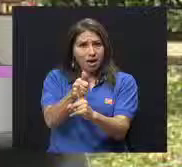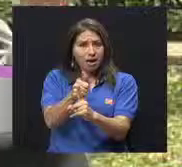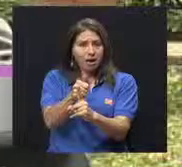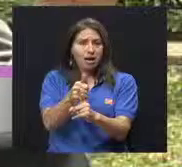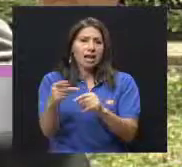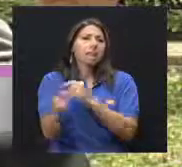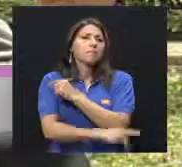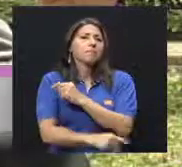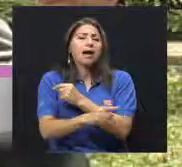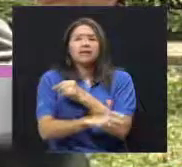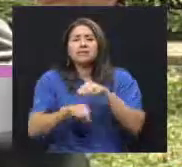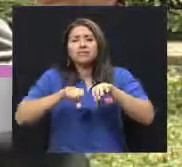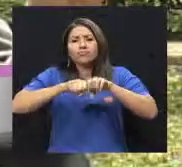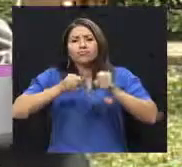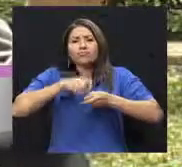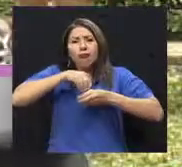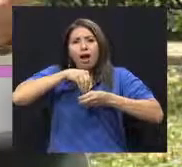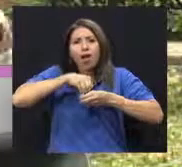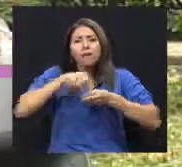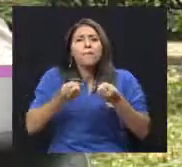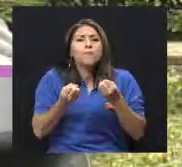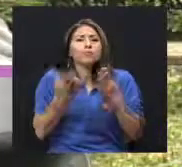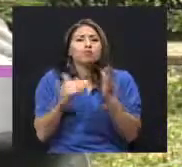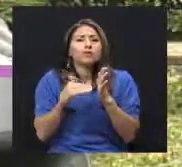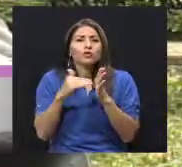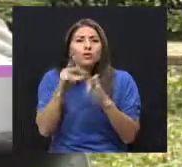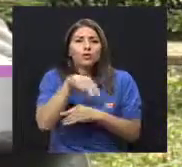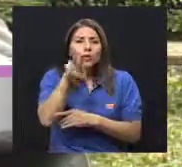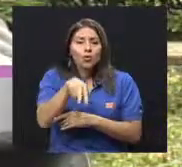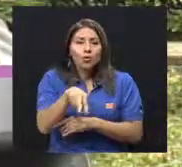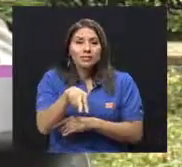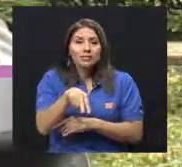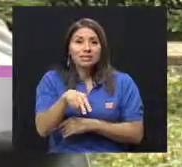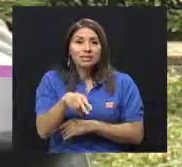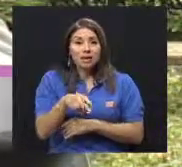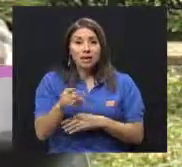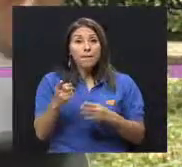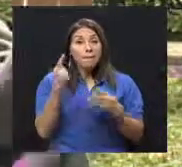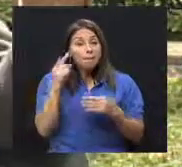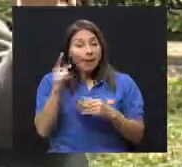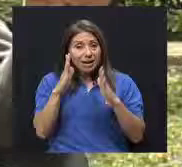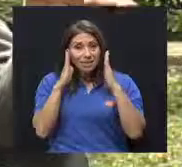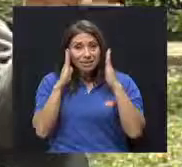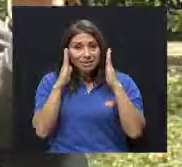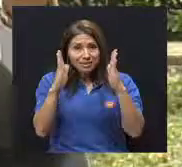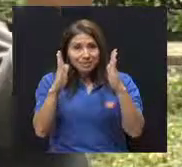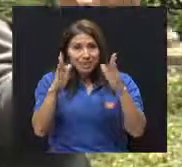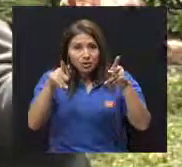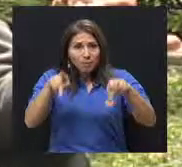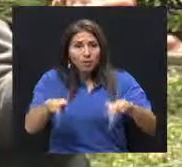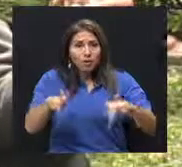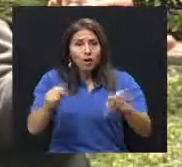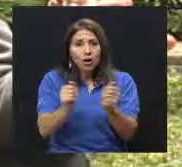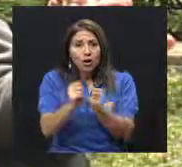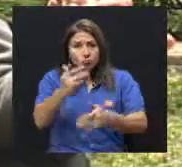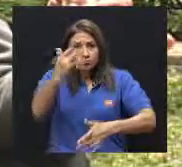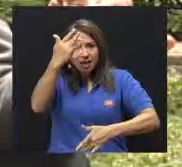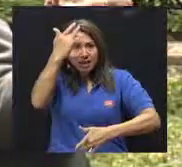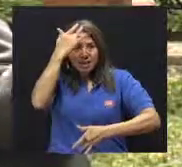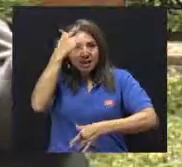es caro, sobre todo por las complicaciones, no entremos en colones, pero es caro,